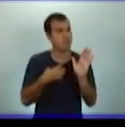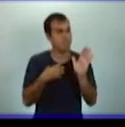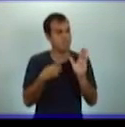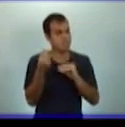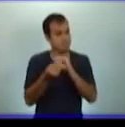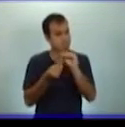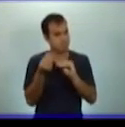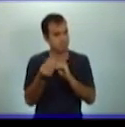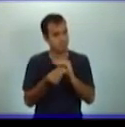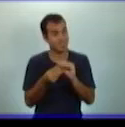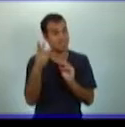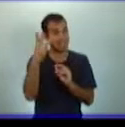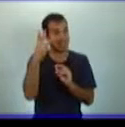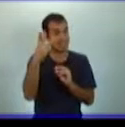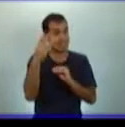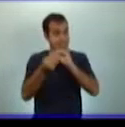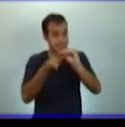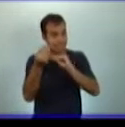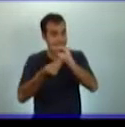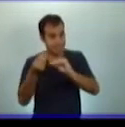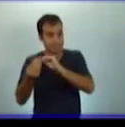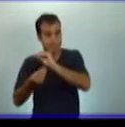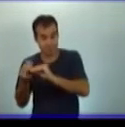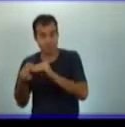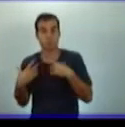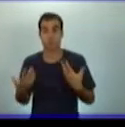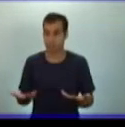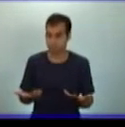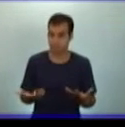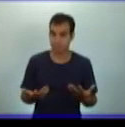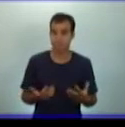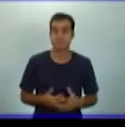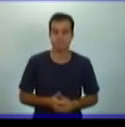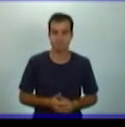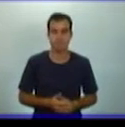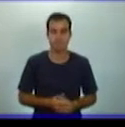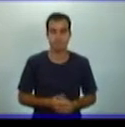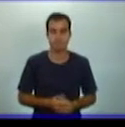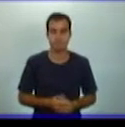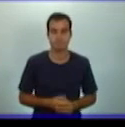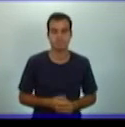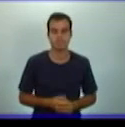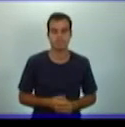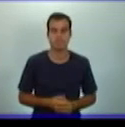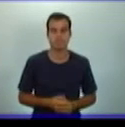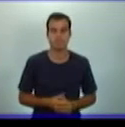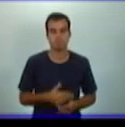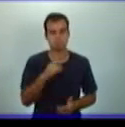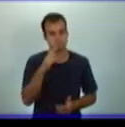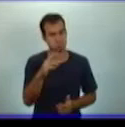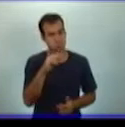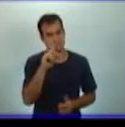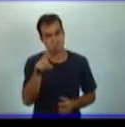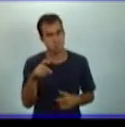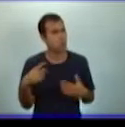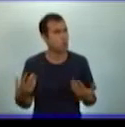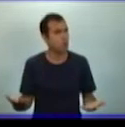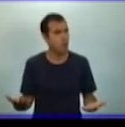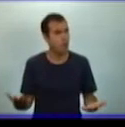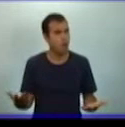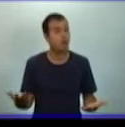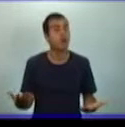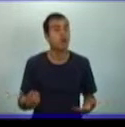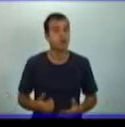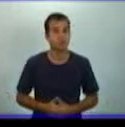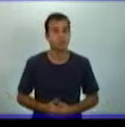tuvo tres modificaciones. Entonces, vamos a responder una pregunta relacionada con ella.